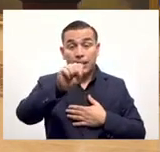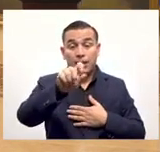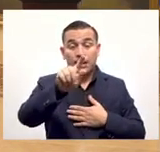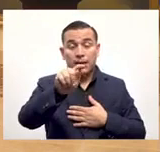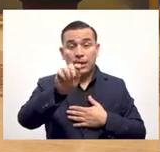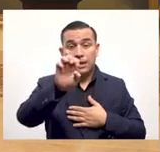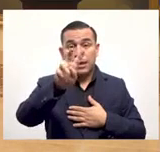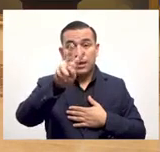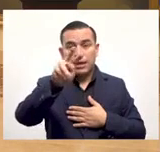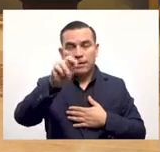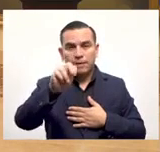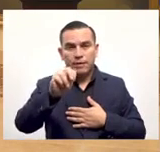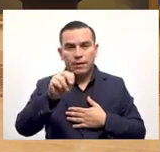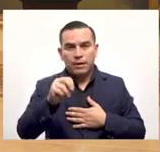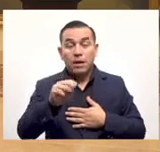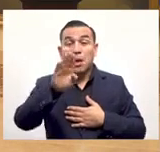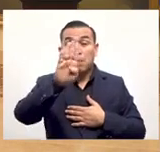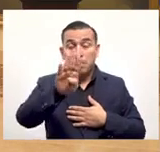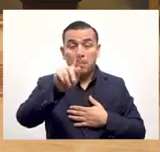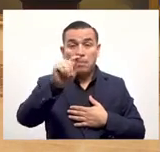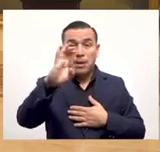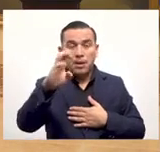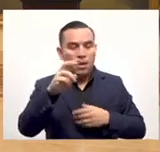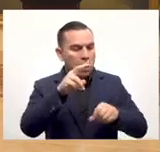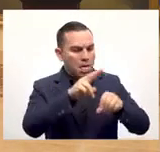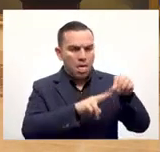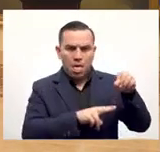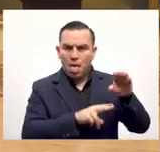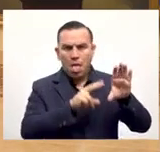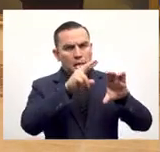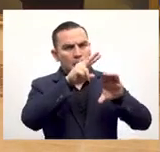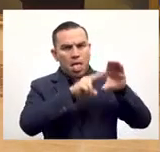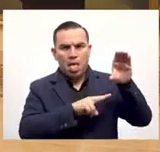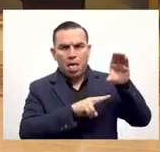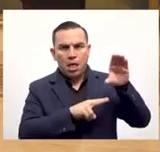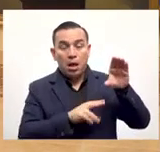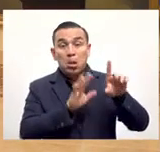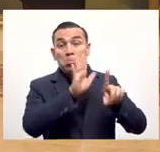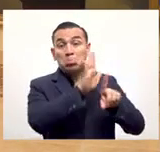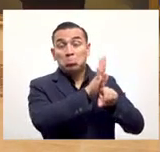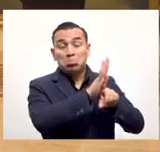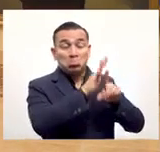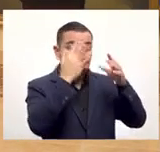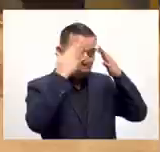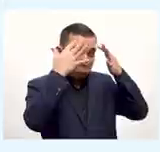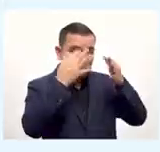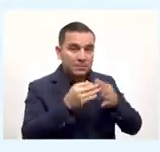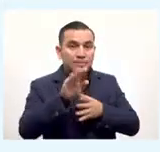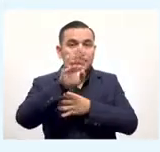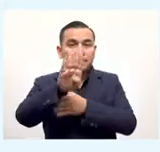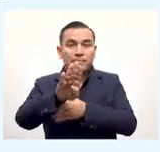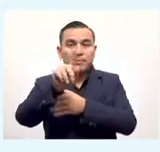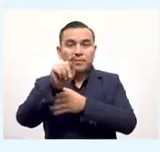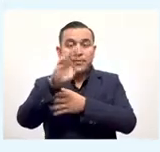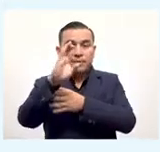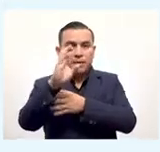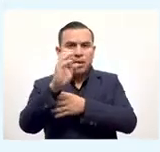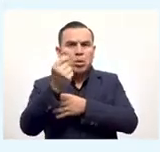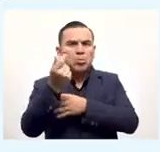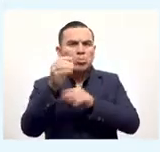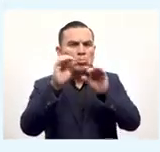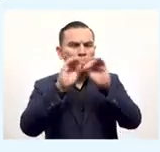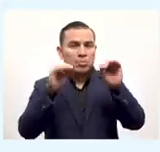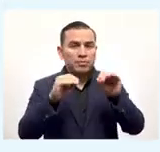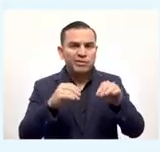Steve trae Bitcoins él no trae colones no trae dólares él trae Bitcoins ¿por qué? porque él así quiere es opcional recordemos eso y